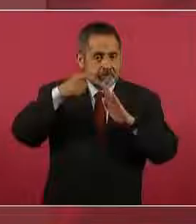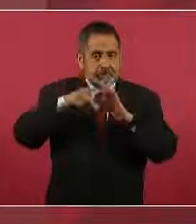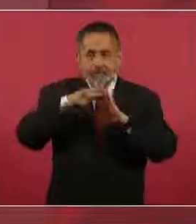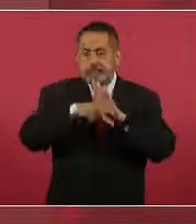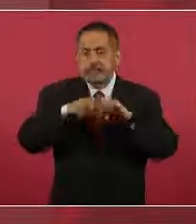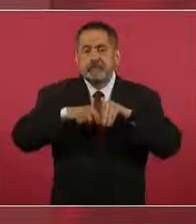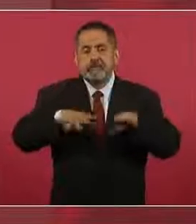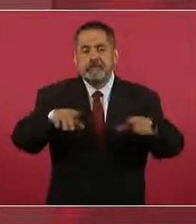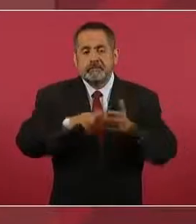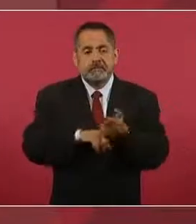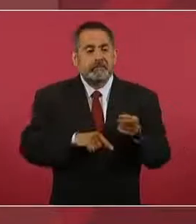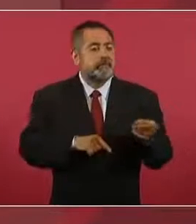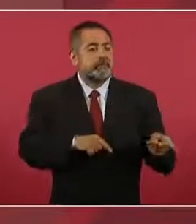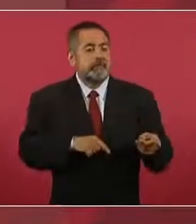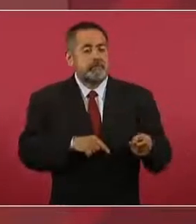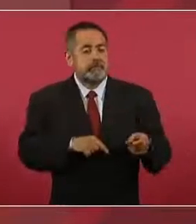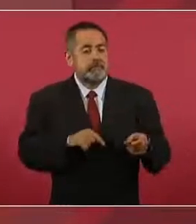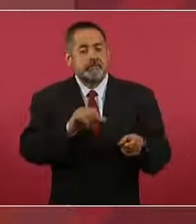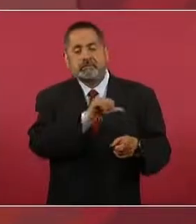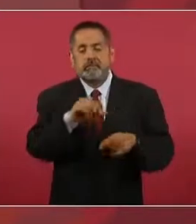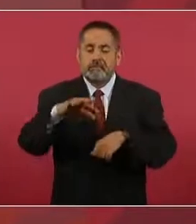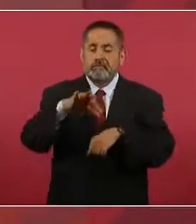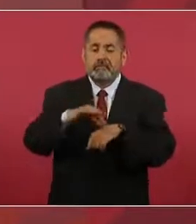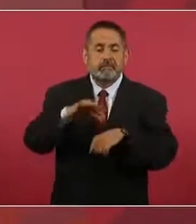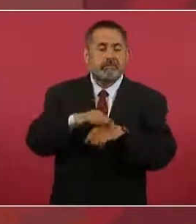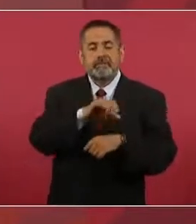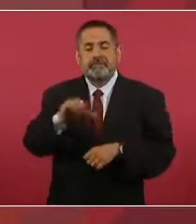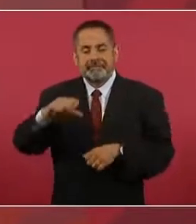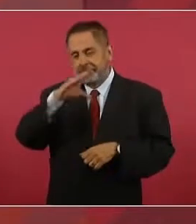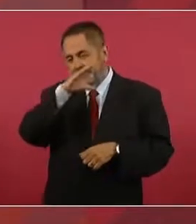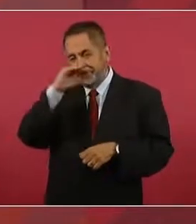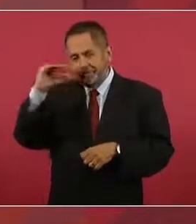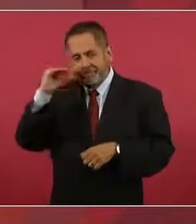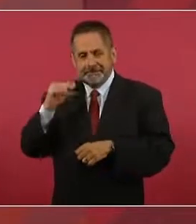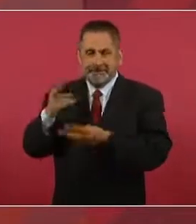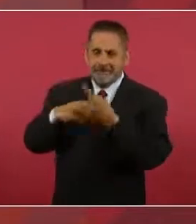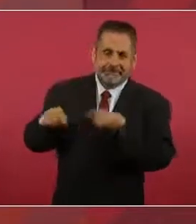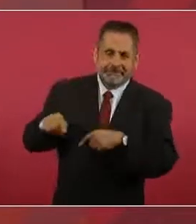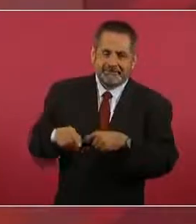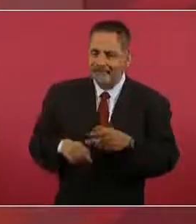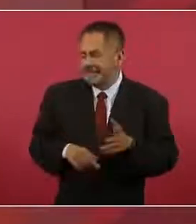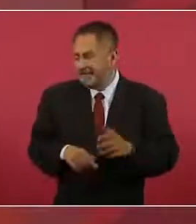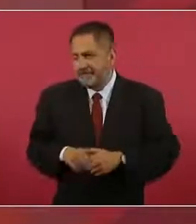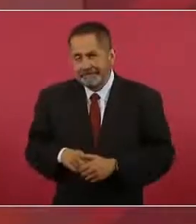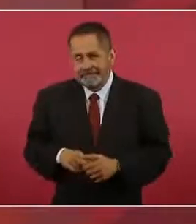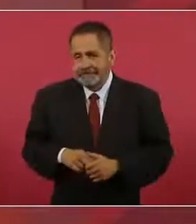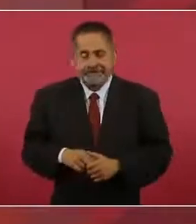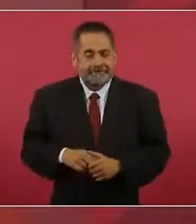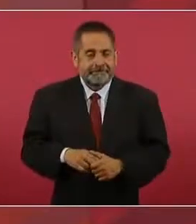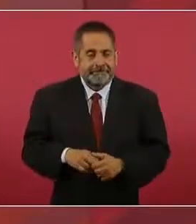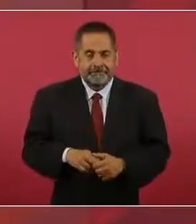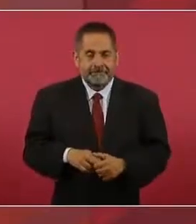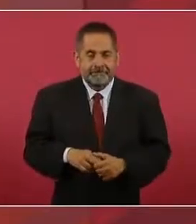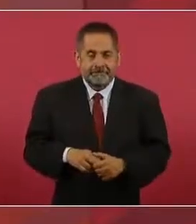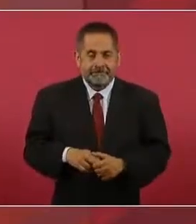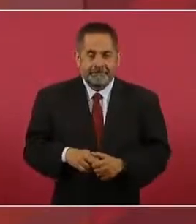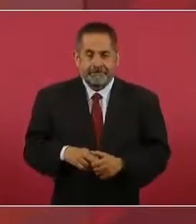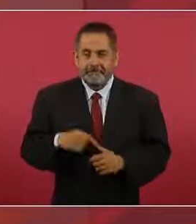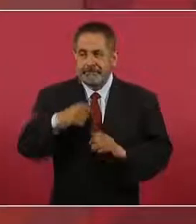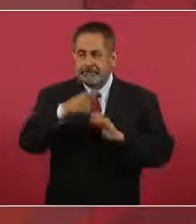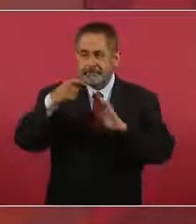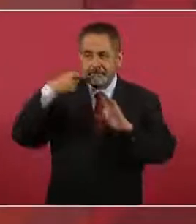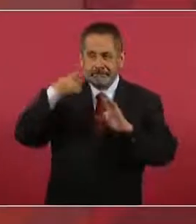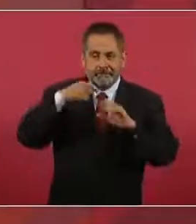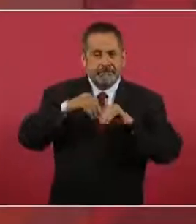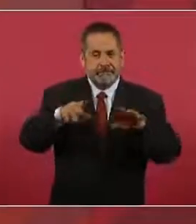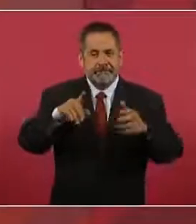sobre los médicos de Cuba, que es un reportaje,